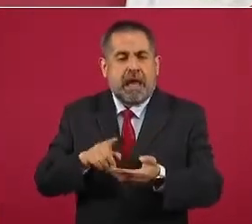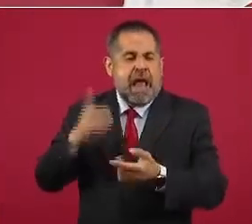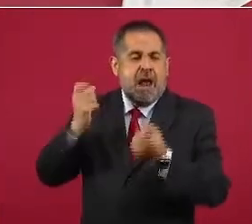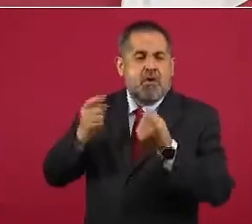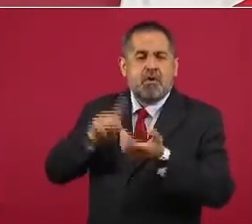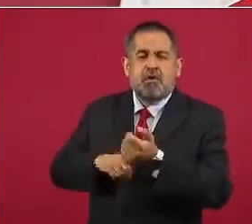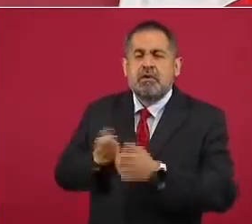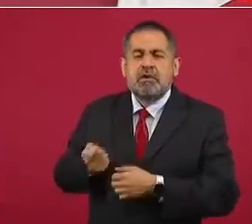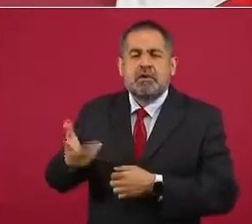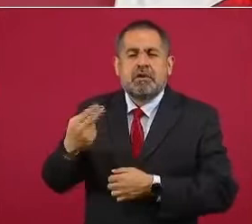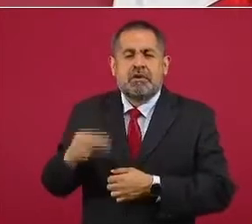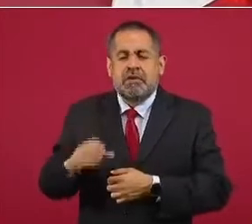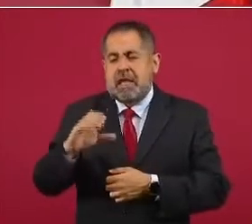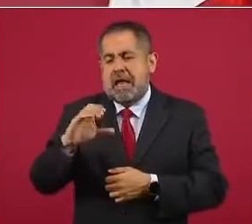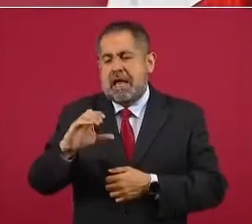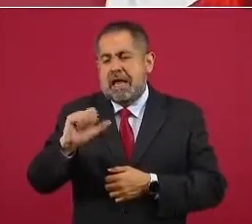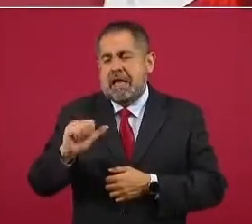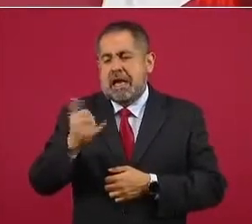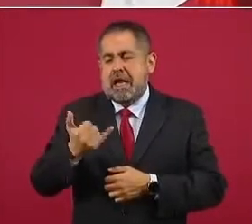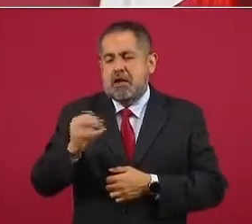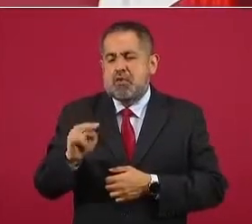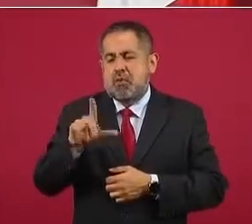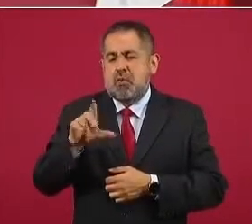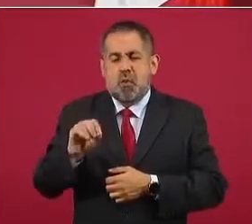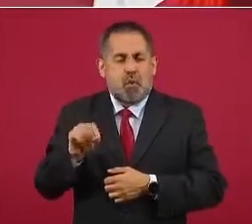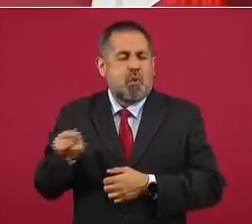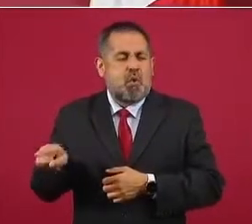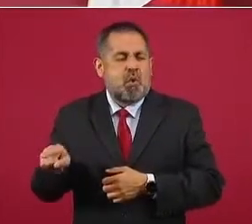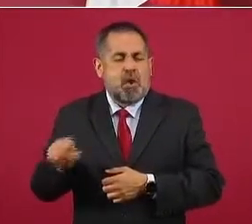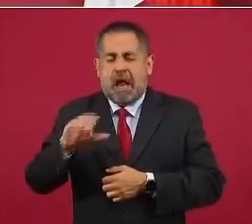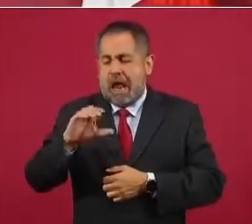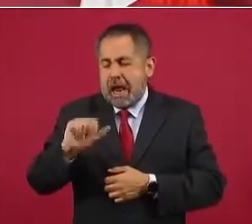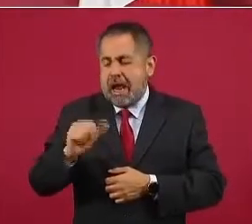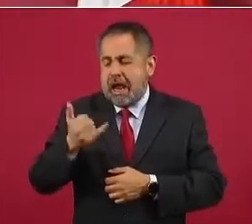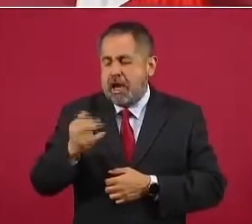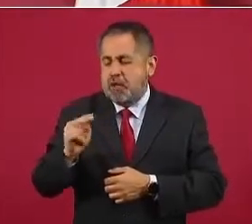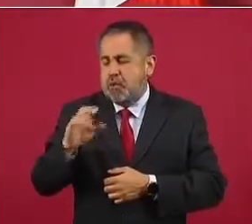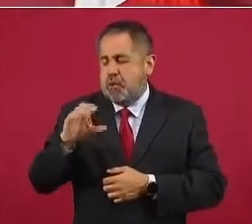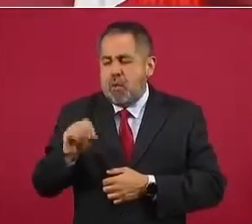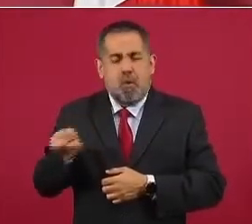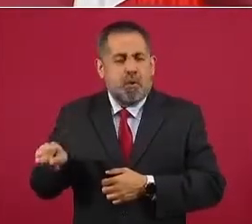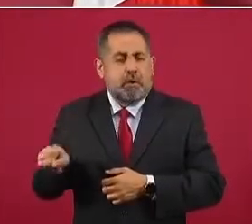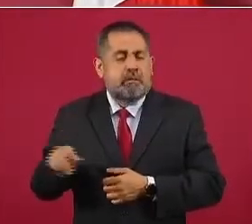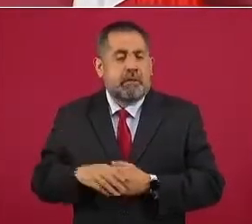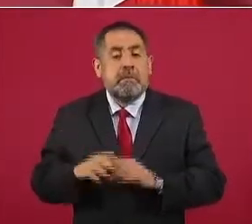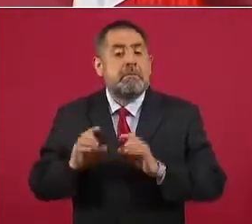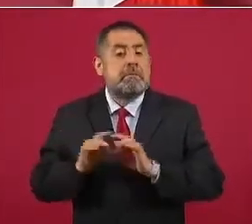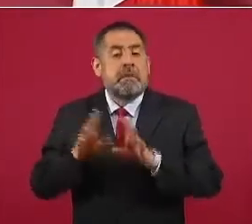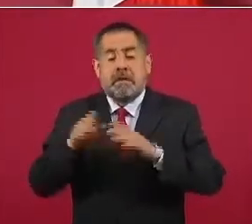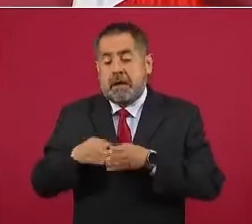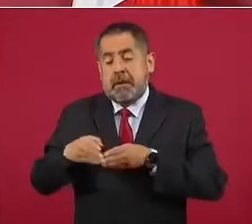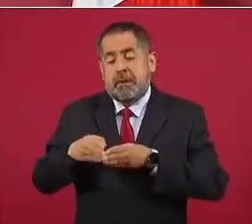cayucos y entonces vino un viento